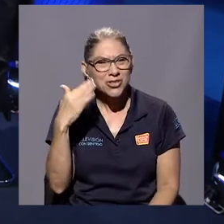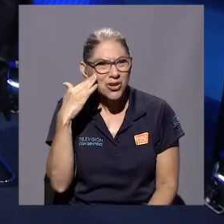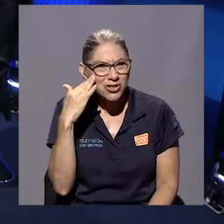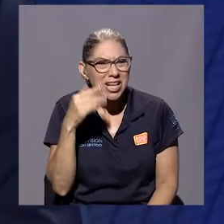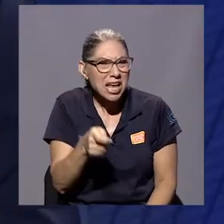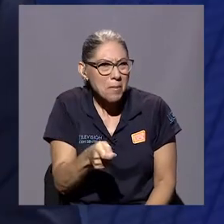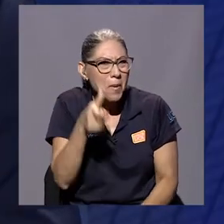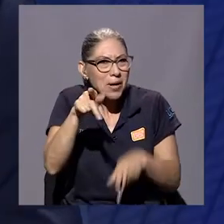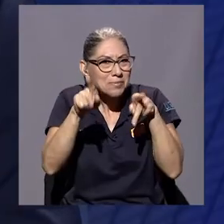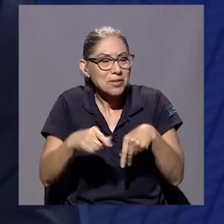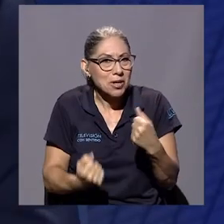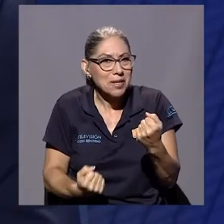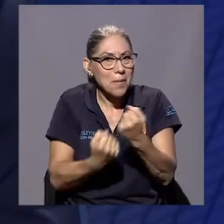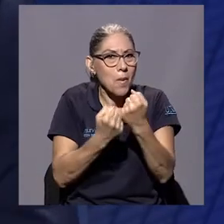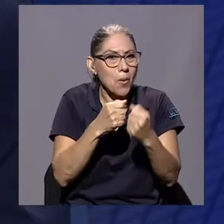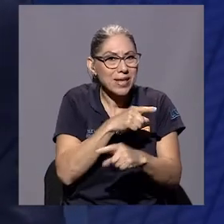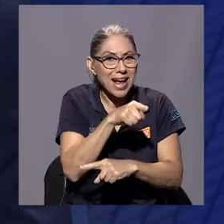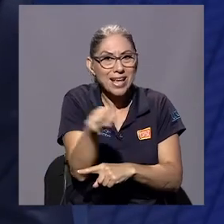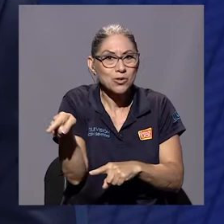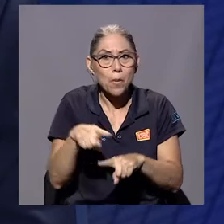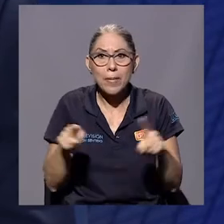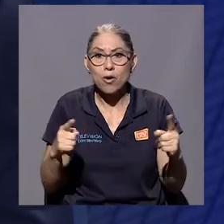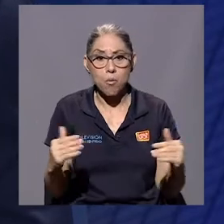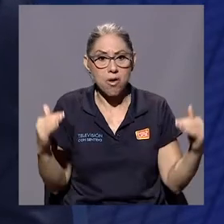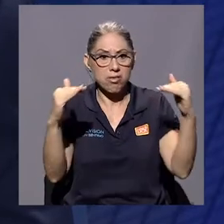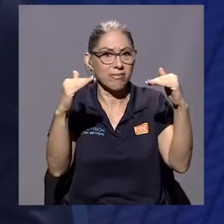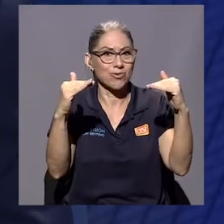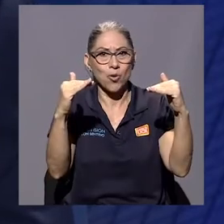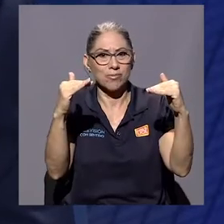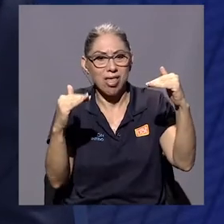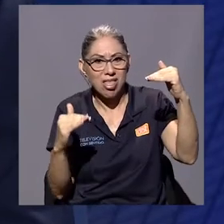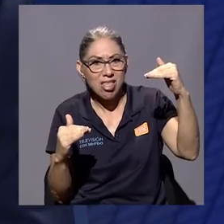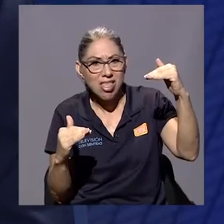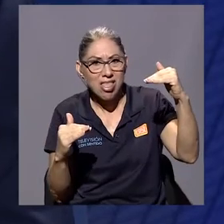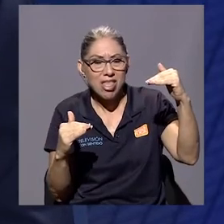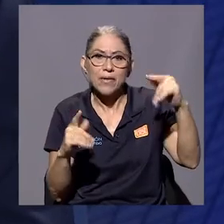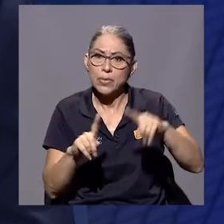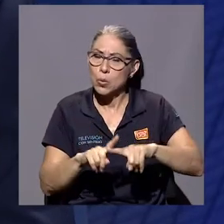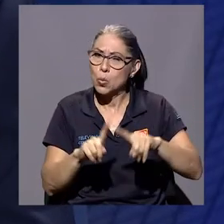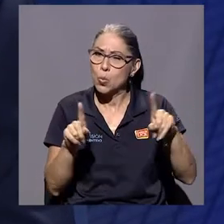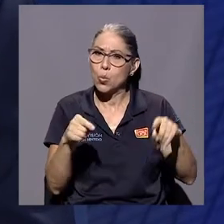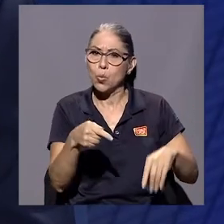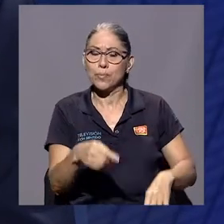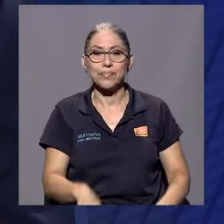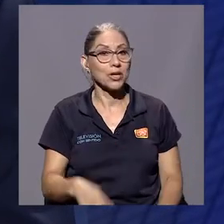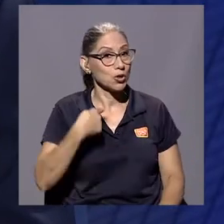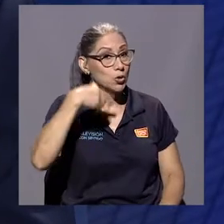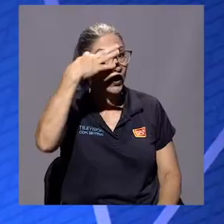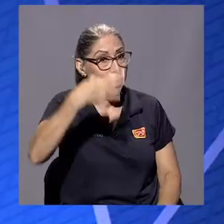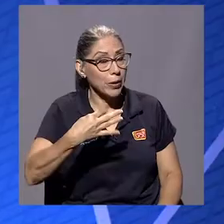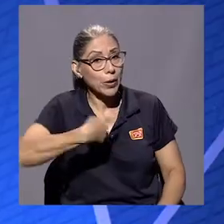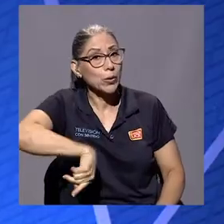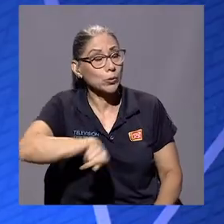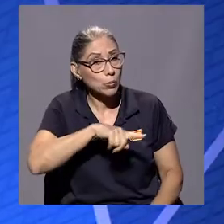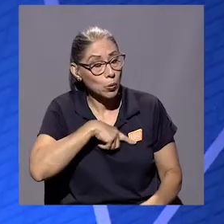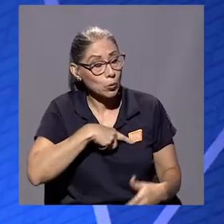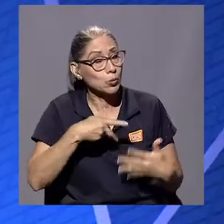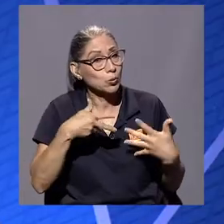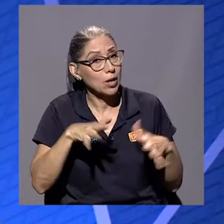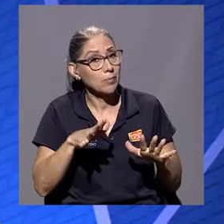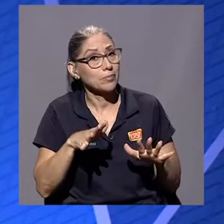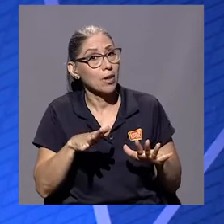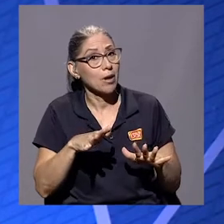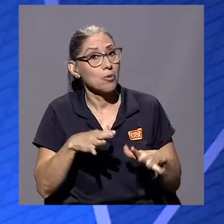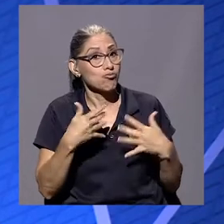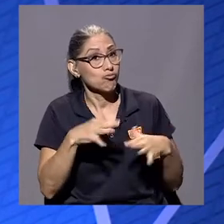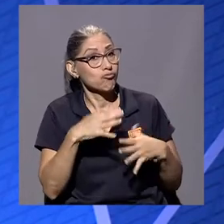hay un desbalance tremendo en esa parte. Yo creo que en ese sentido hemos hecho un muy buen recorrido